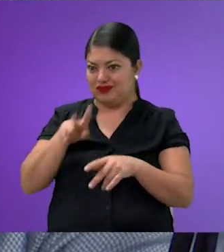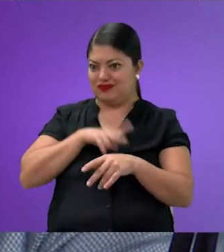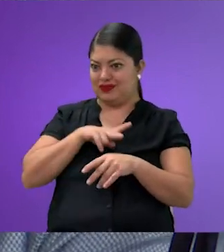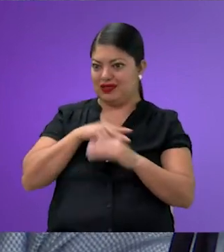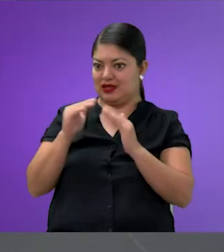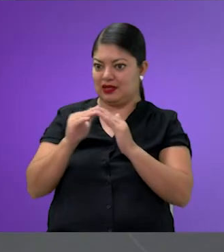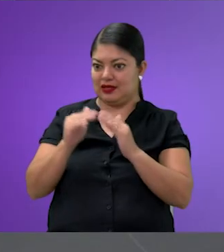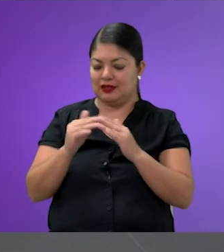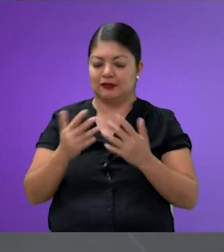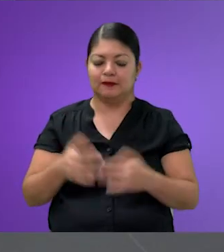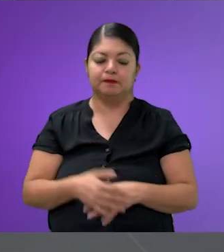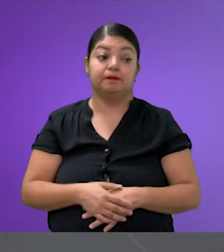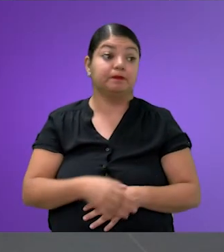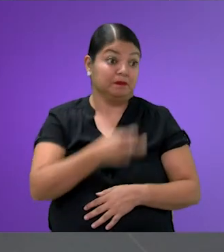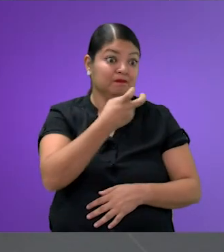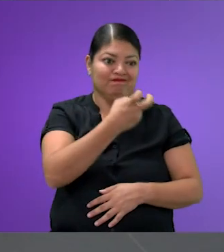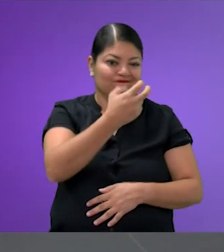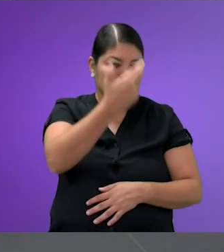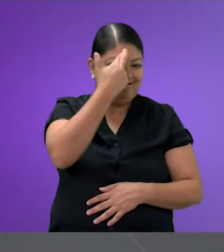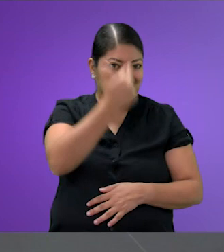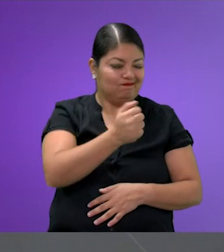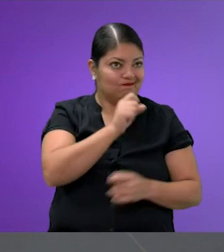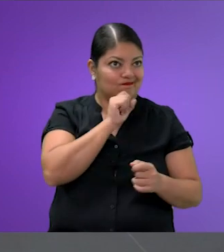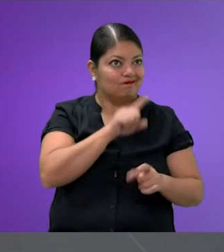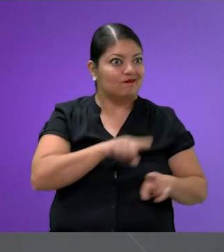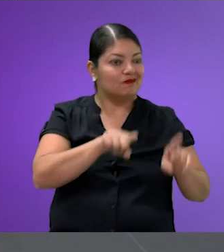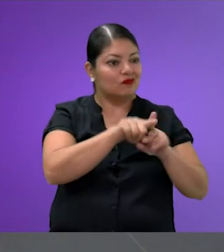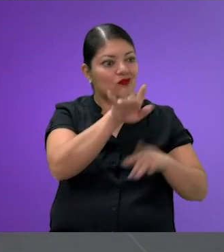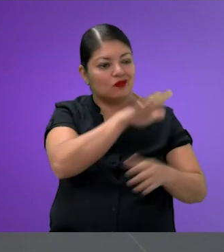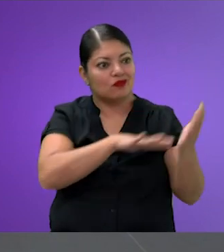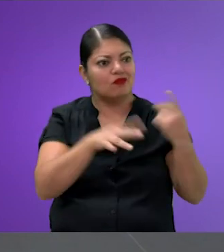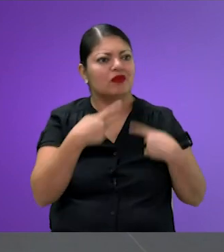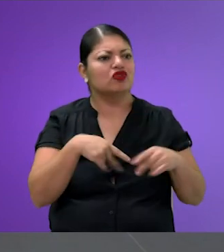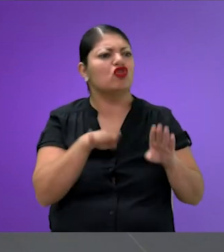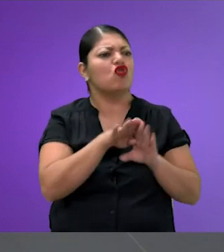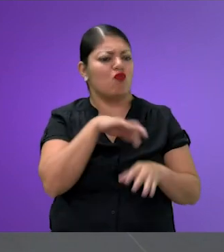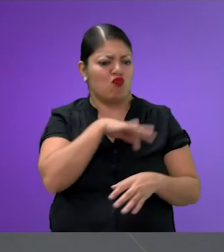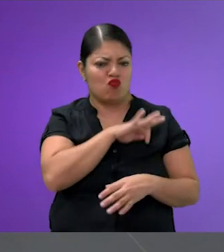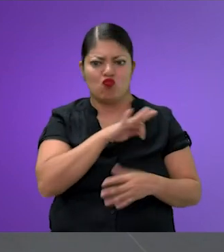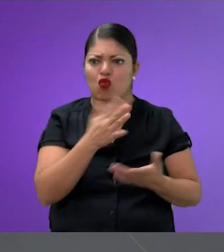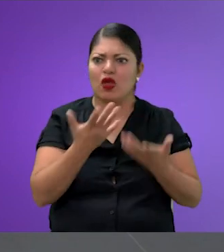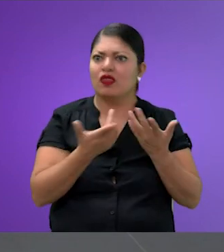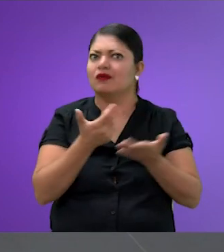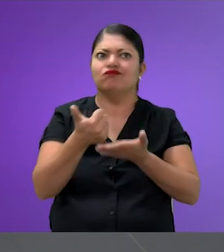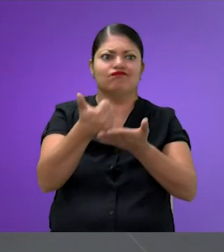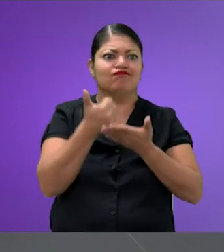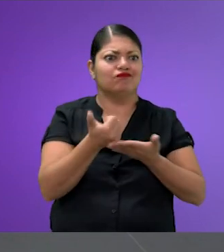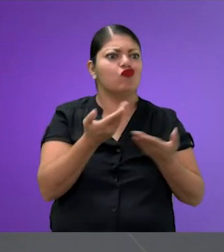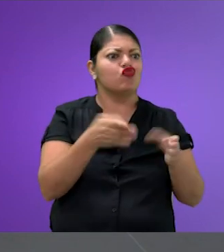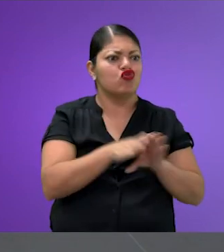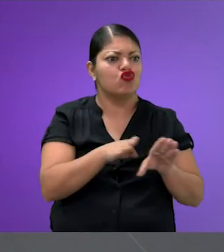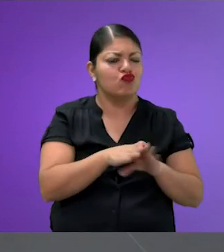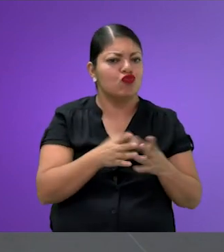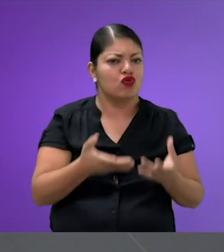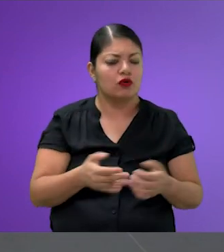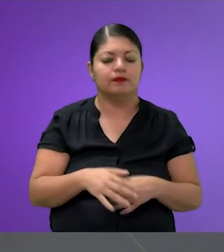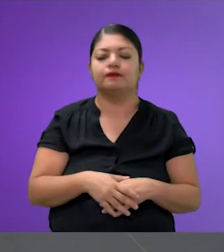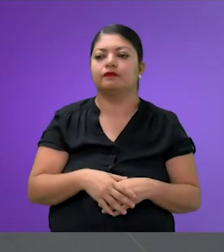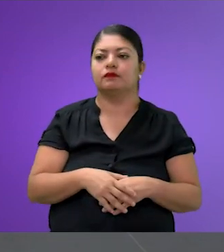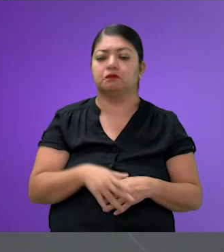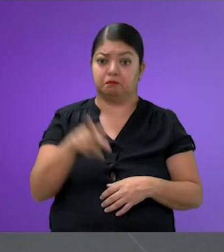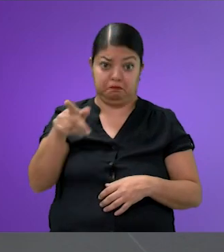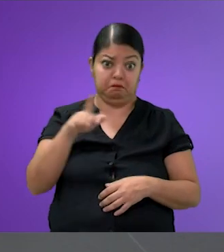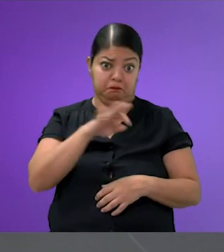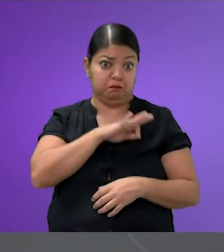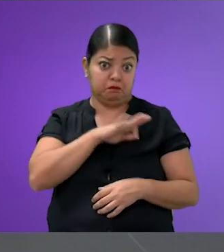Y para saber todo eso, precisamente como parte de la sociedad, ¿a dónde se tiene que acercar uno? Mira, como tal, pueden venir en un